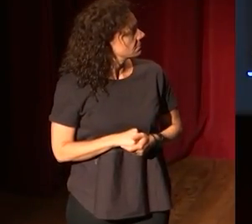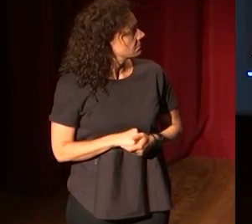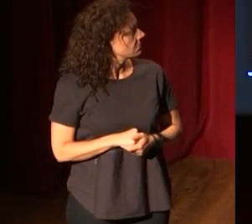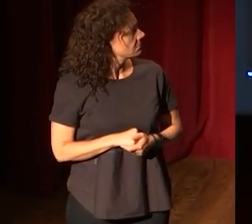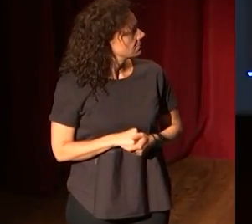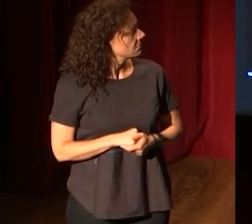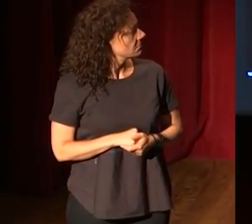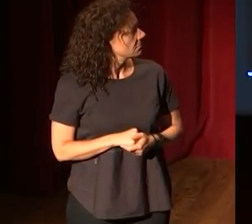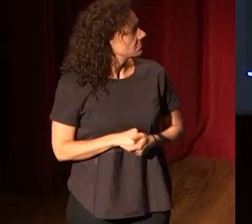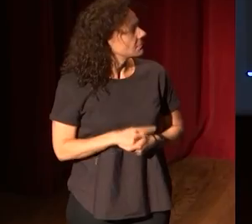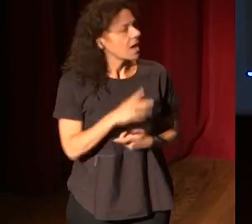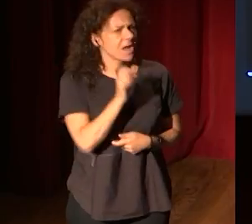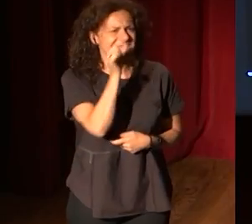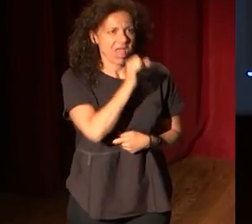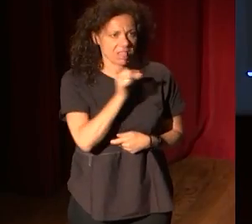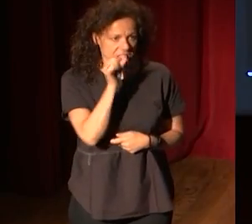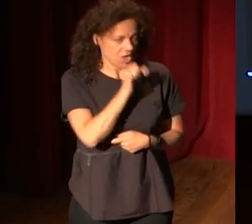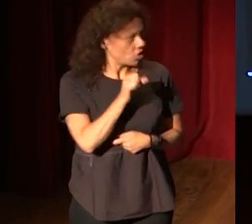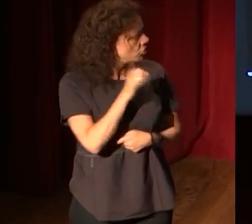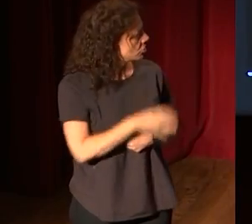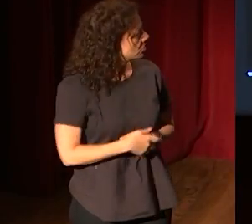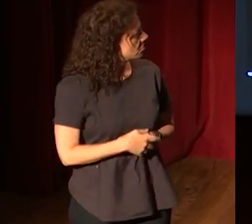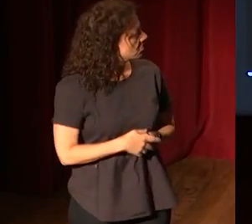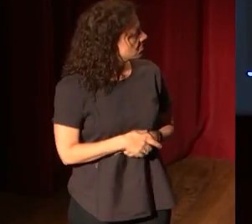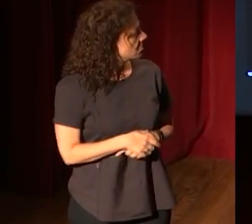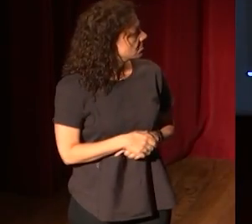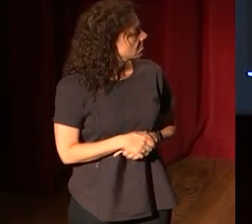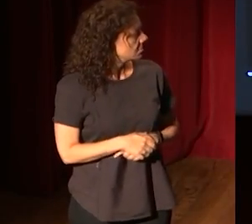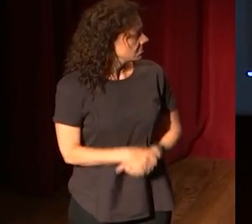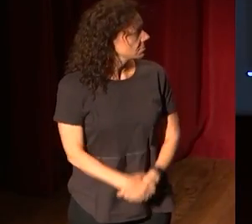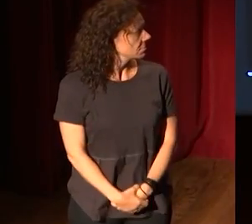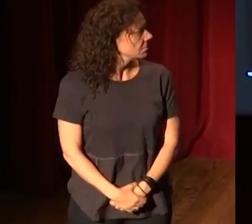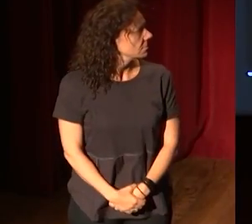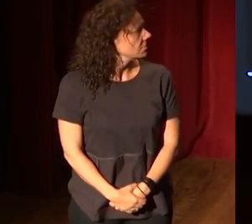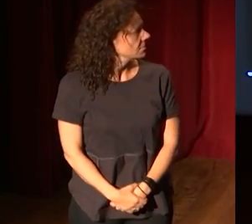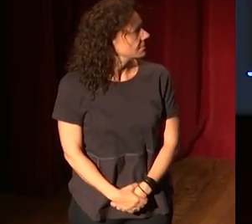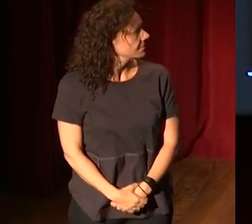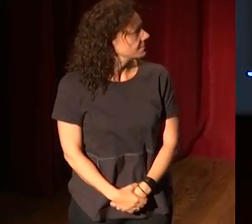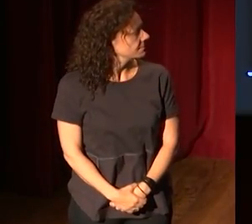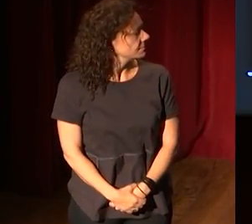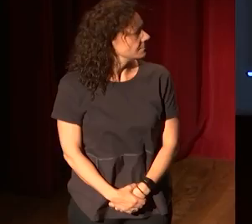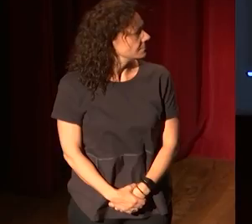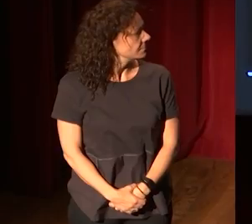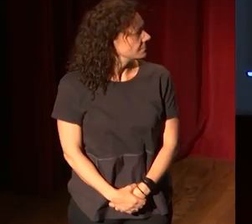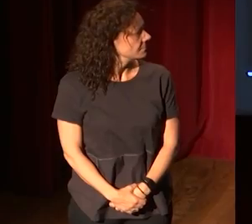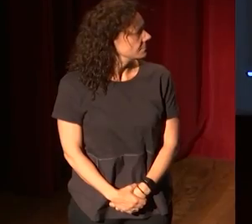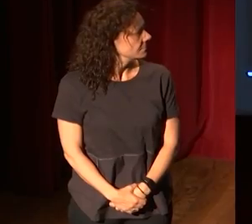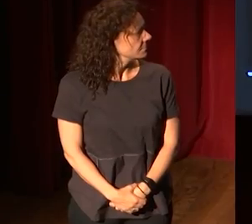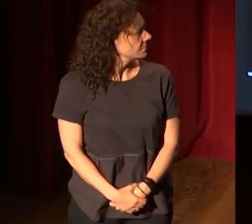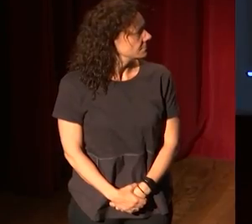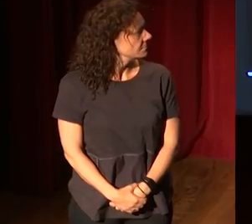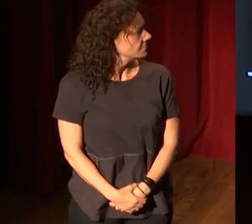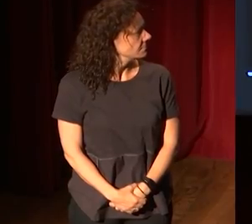Mami, yo soy guapa, mami, yo soy guapa, mami, yo soy guapa, mi pelo